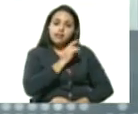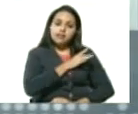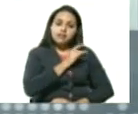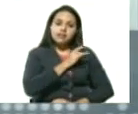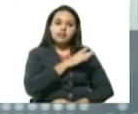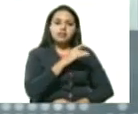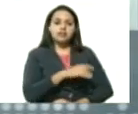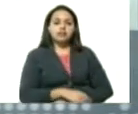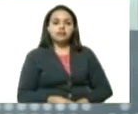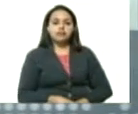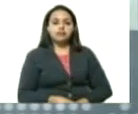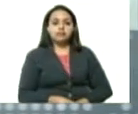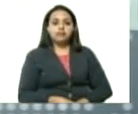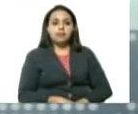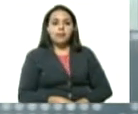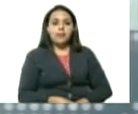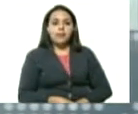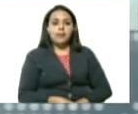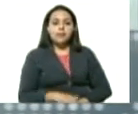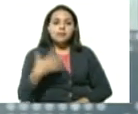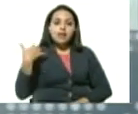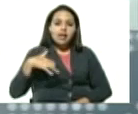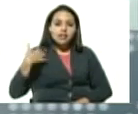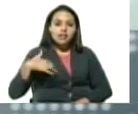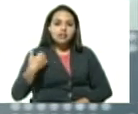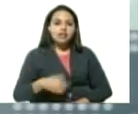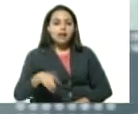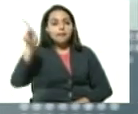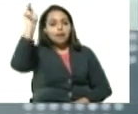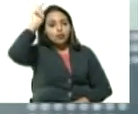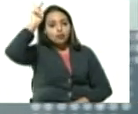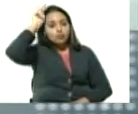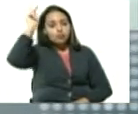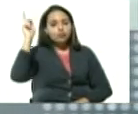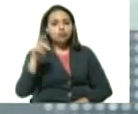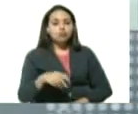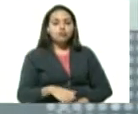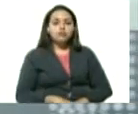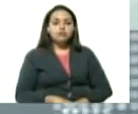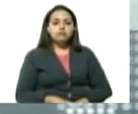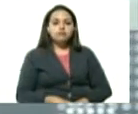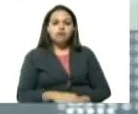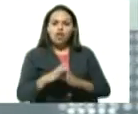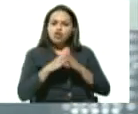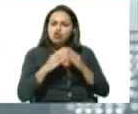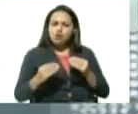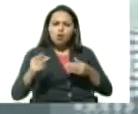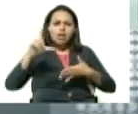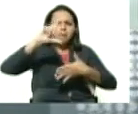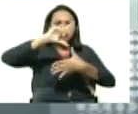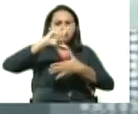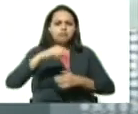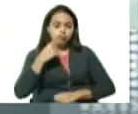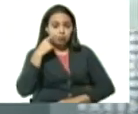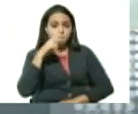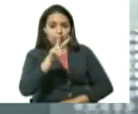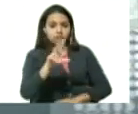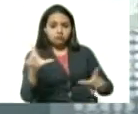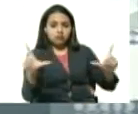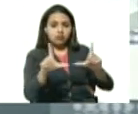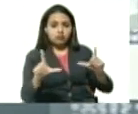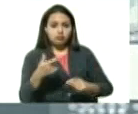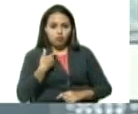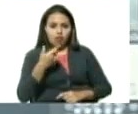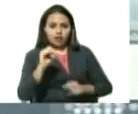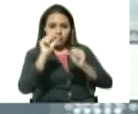de Argentina de Perú de toda América Latina yo veo televisión tengo un